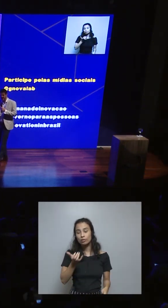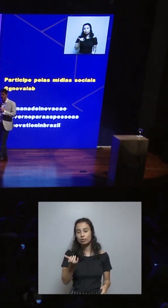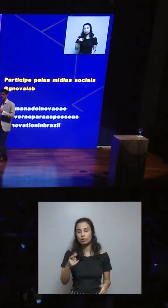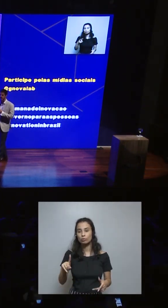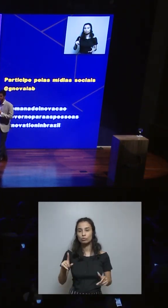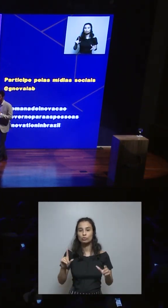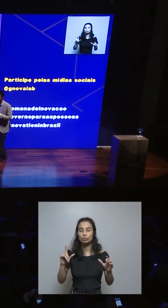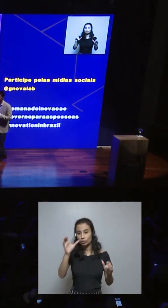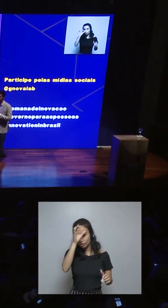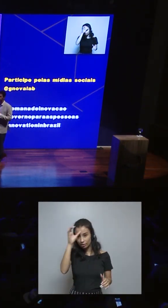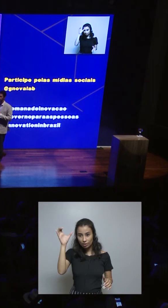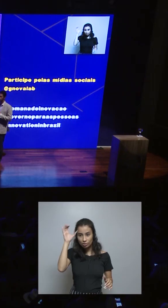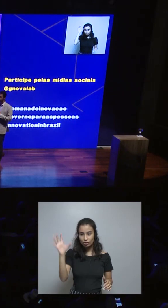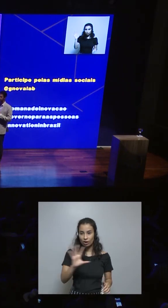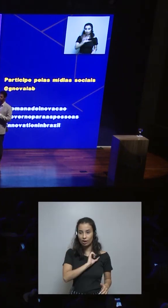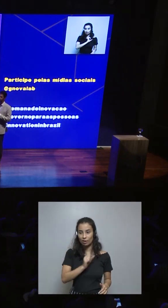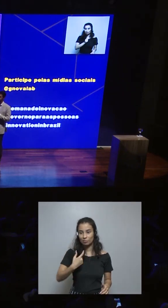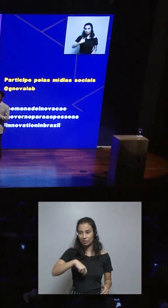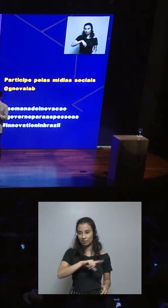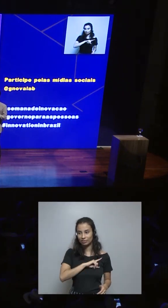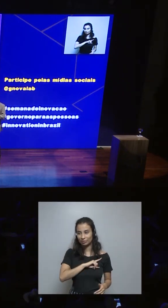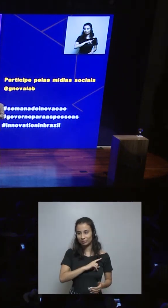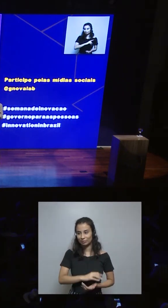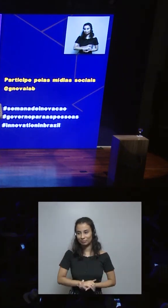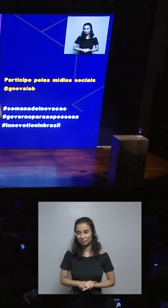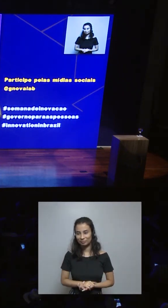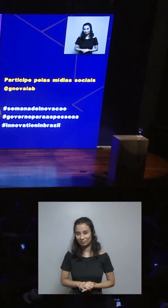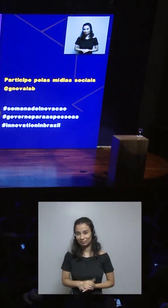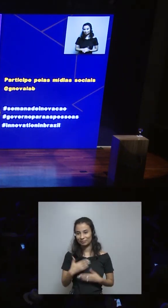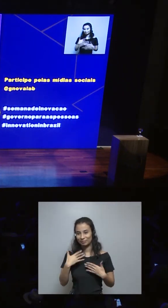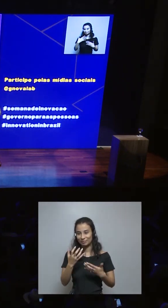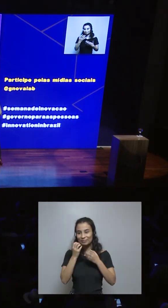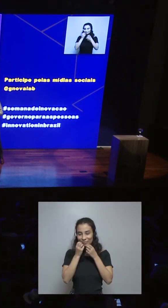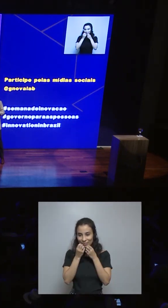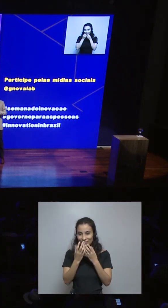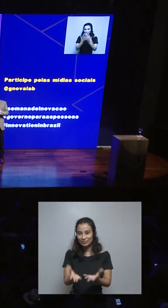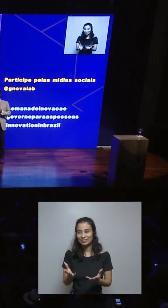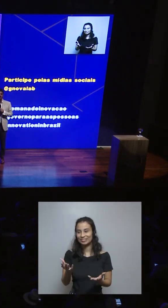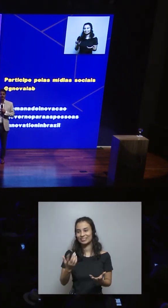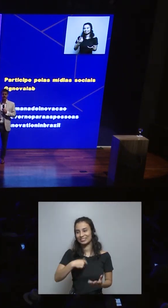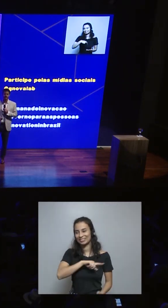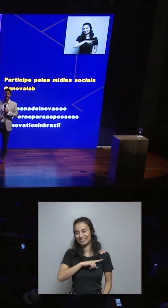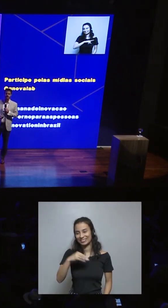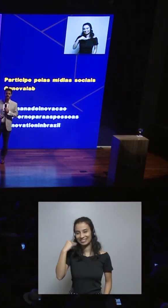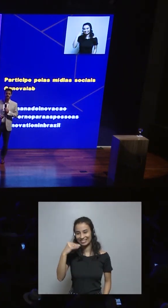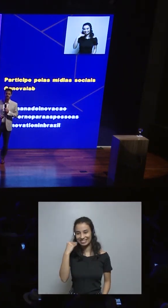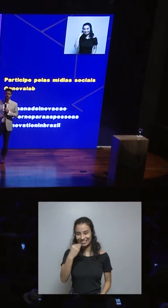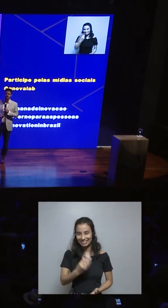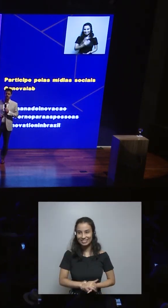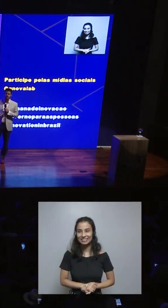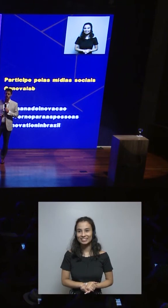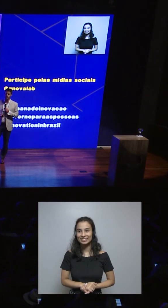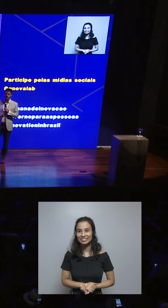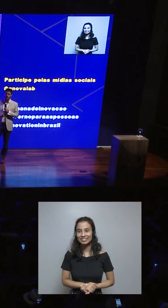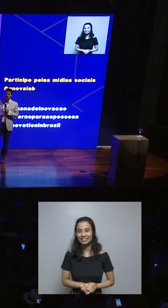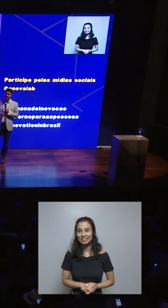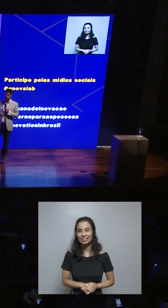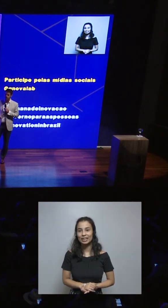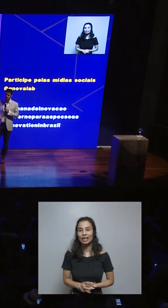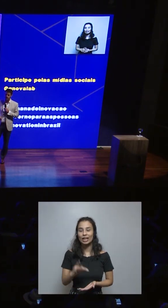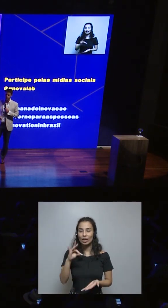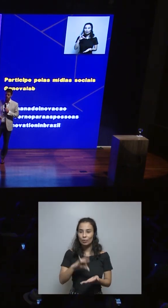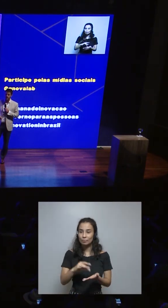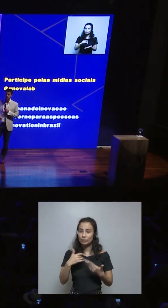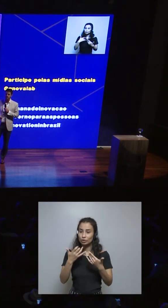Queremos que nuestros clientes nos amen de forma fanática. Así que quiero contarles un poco de